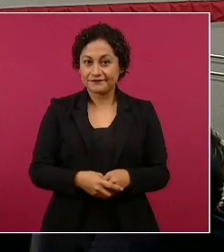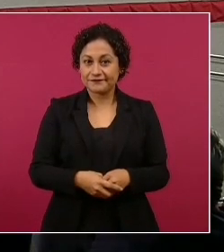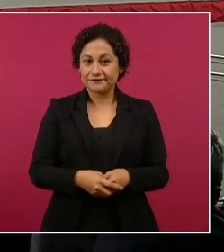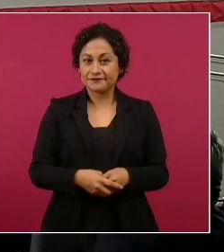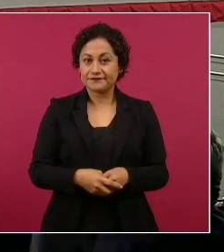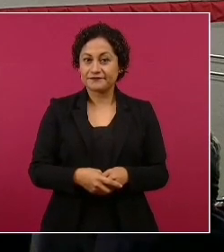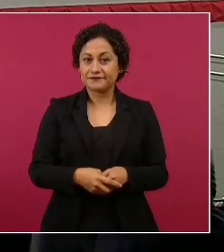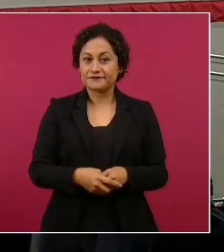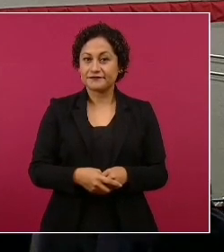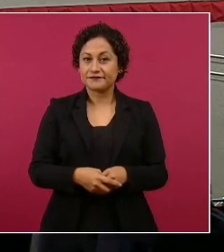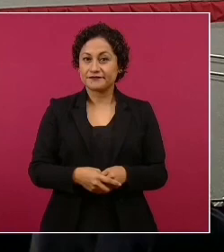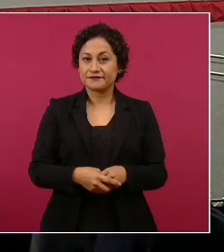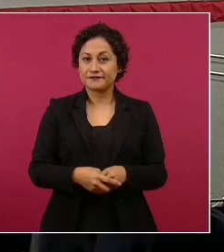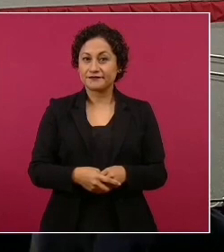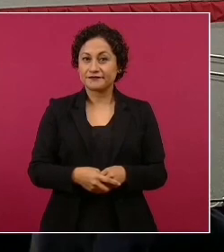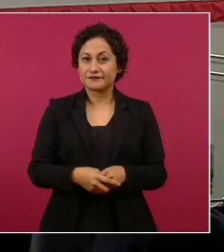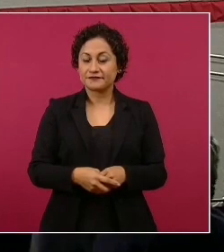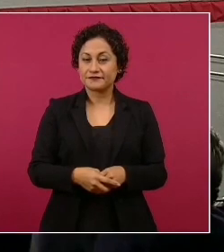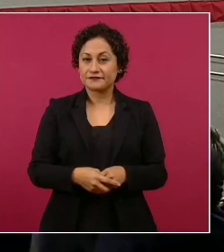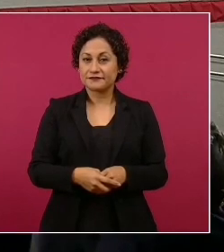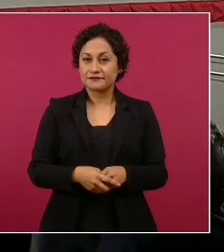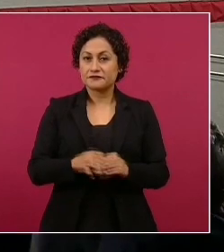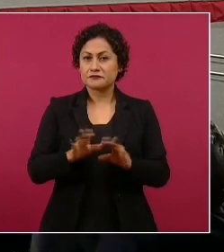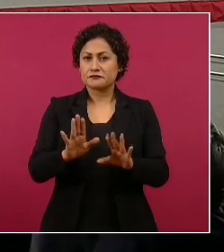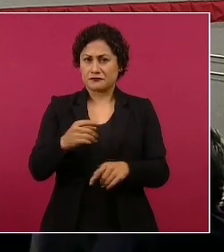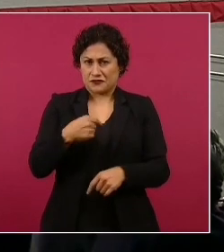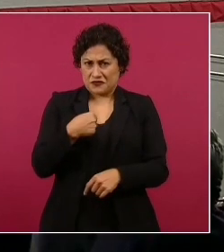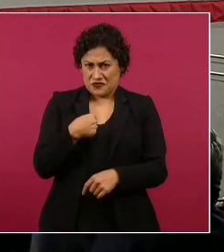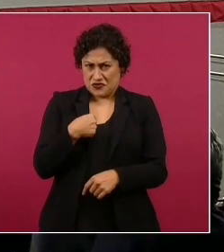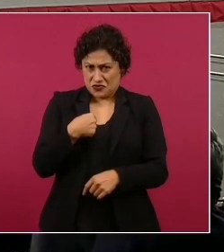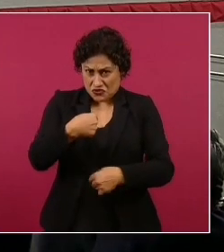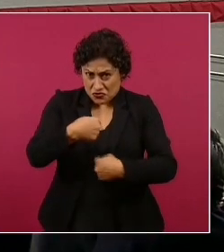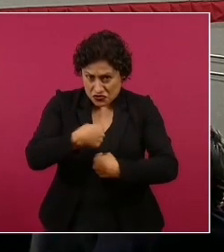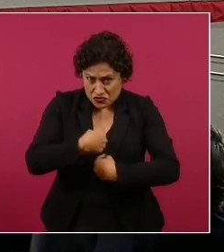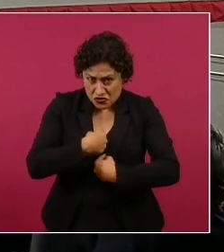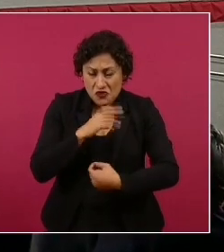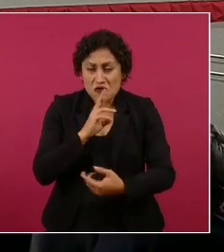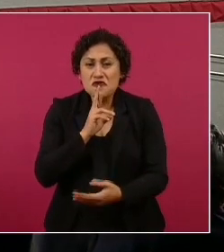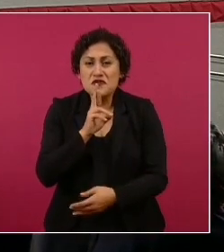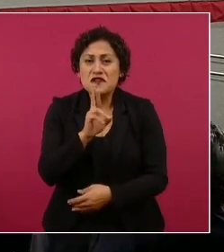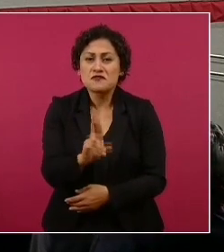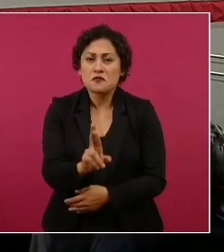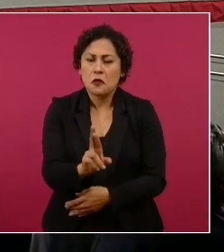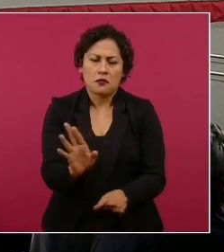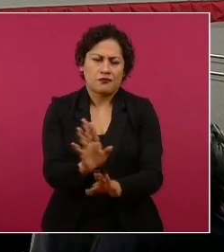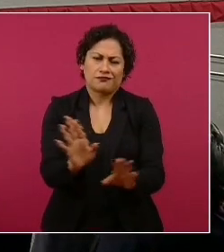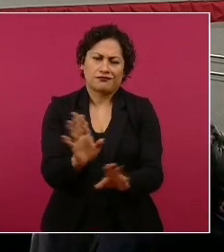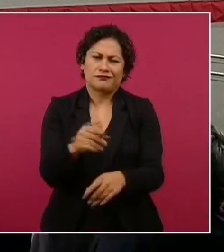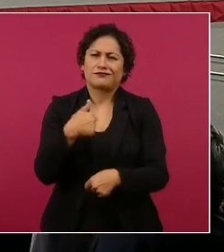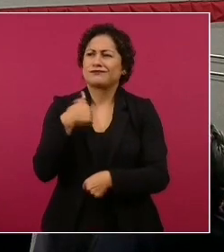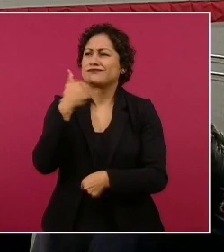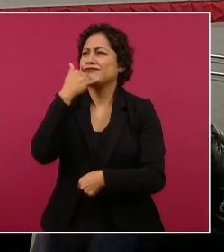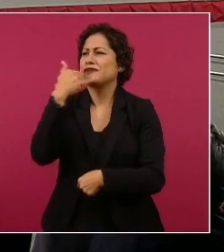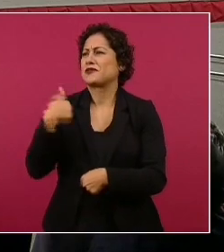Yo no necesito estar respondiendo, porque además no podría dedicarme a otra cosa.